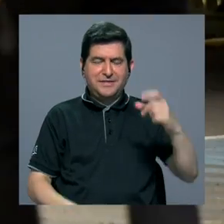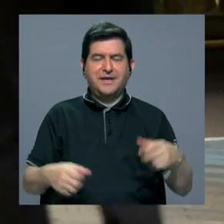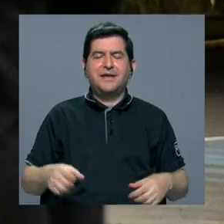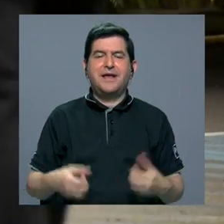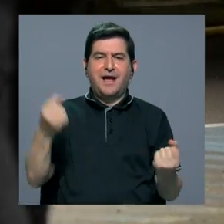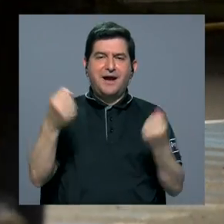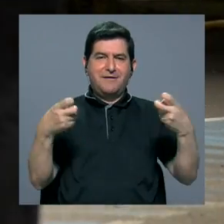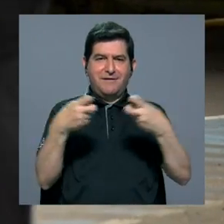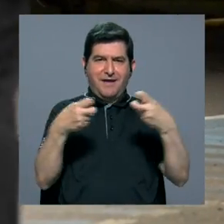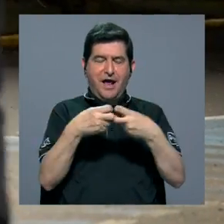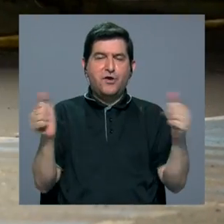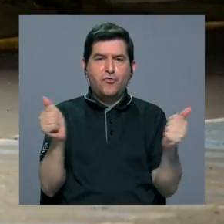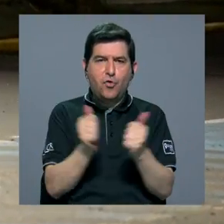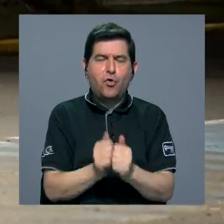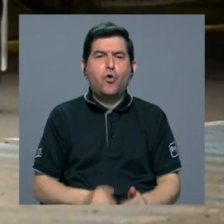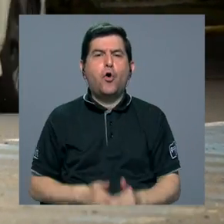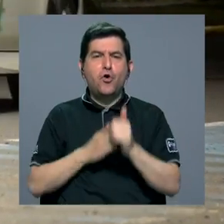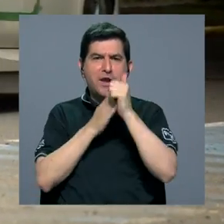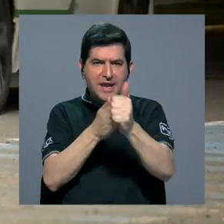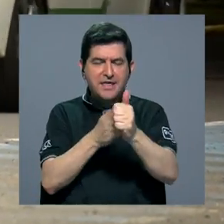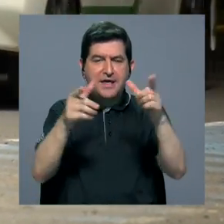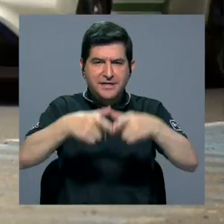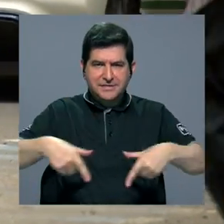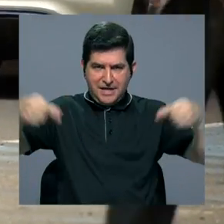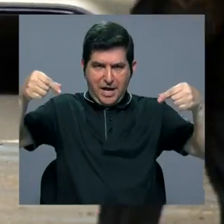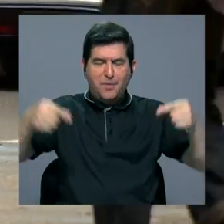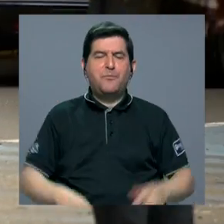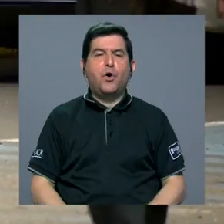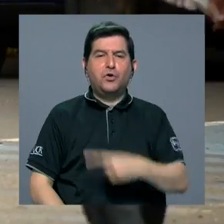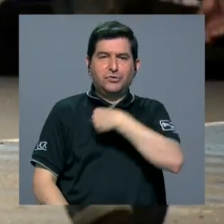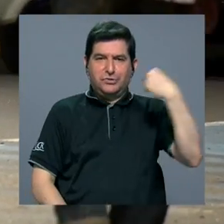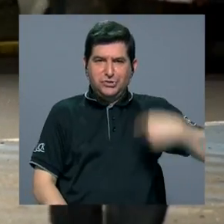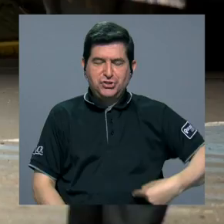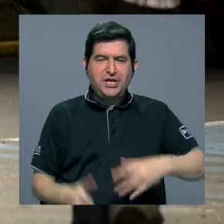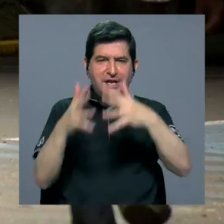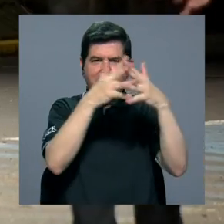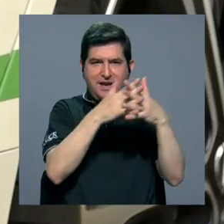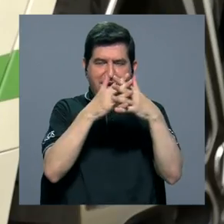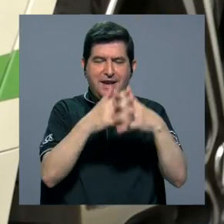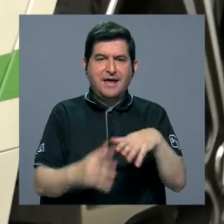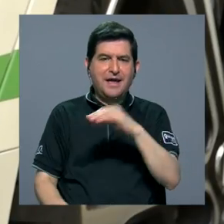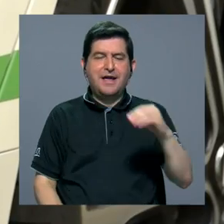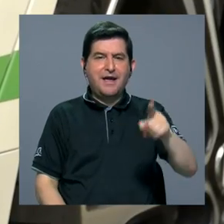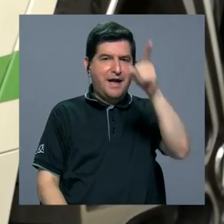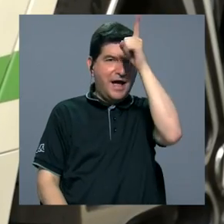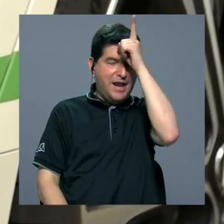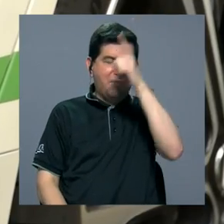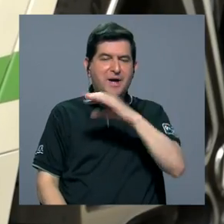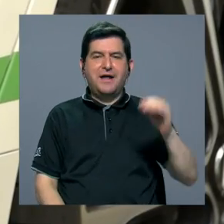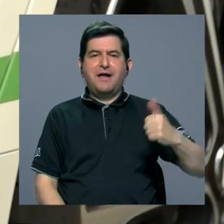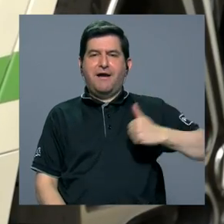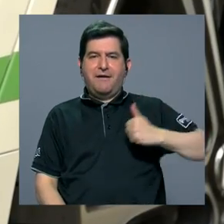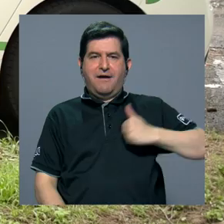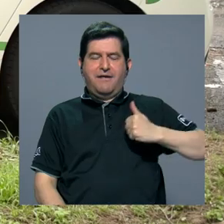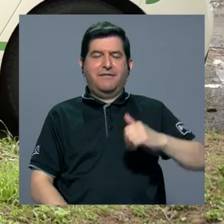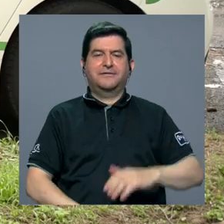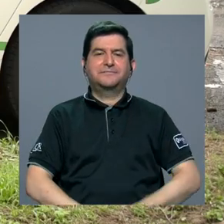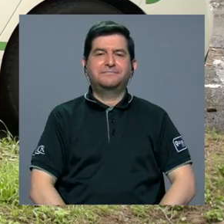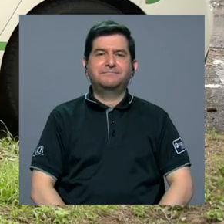eléctricos, junto a potencias como Japón, China, Estados Unidos, Alemania y Canadá.